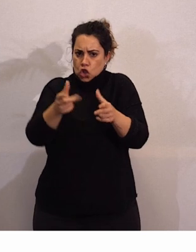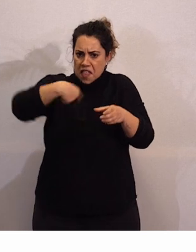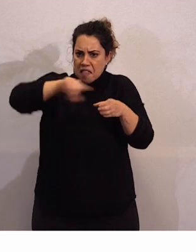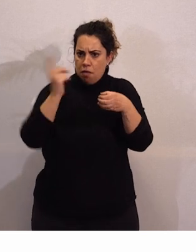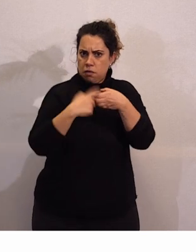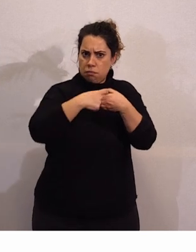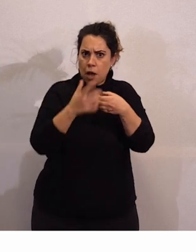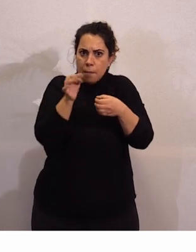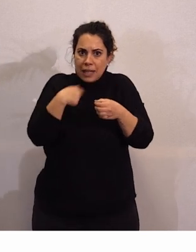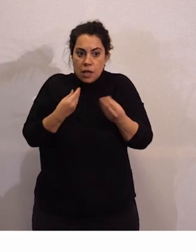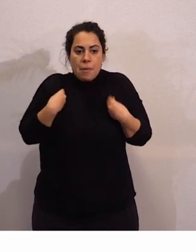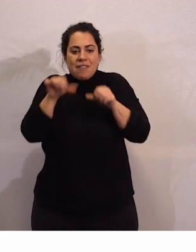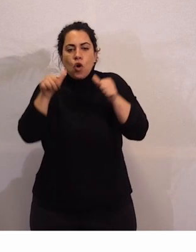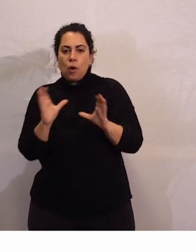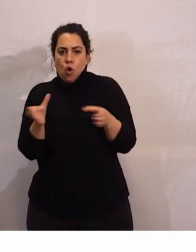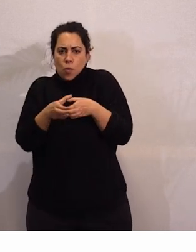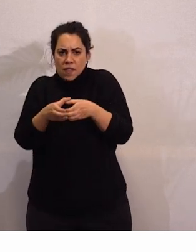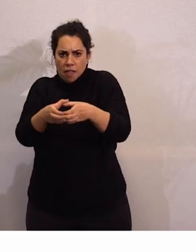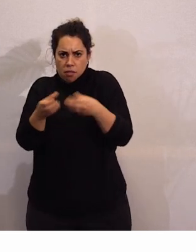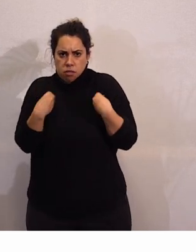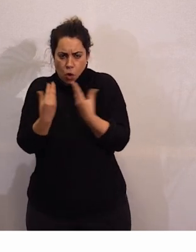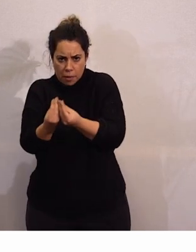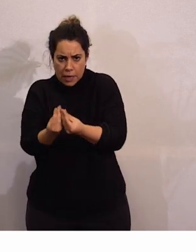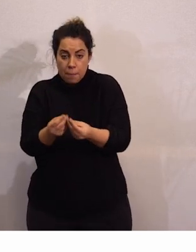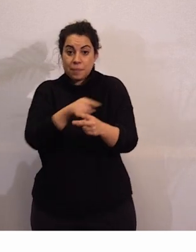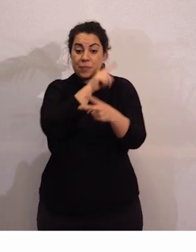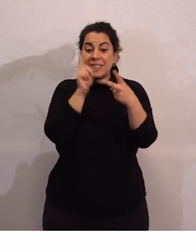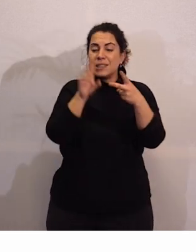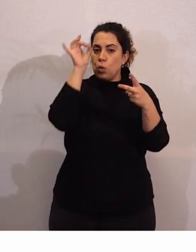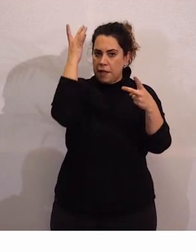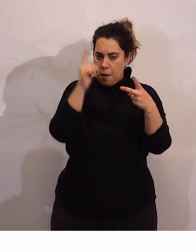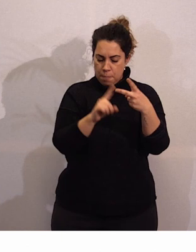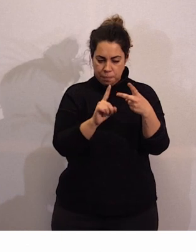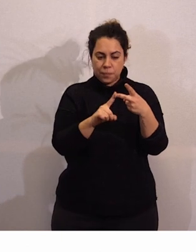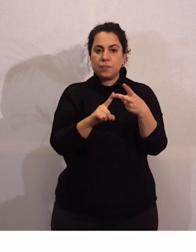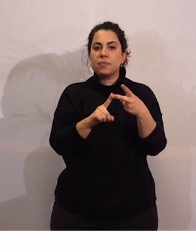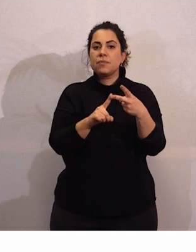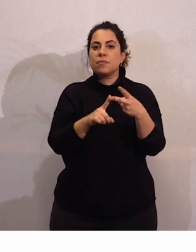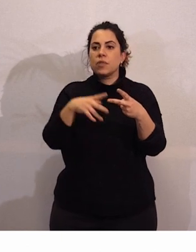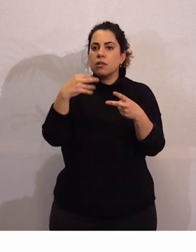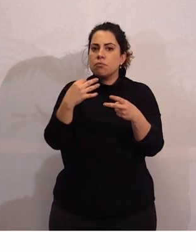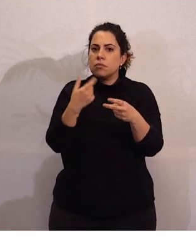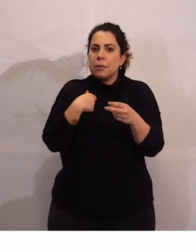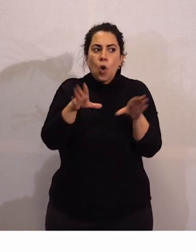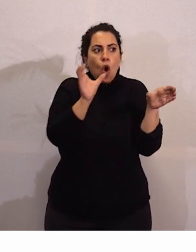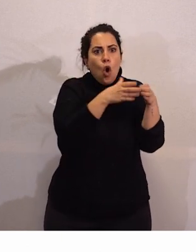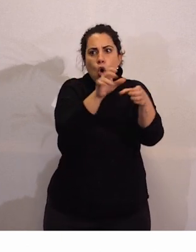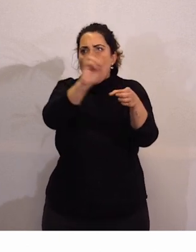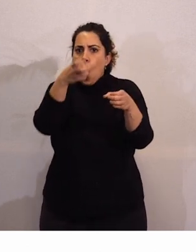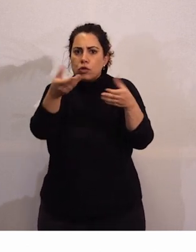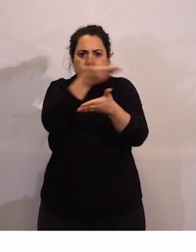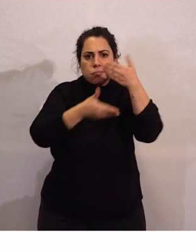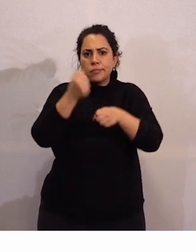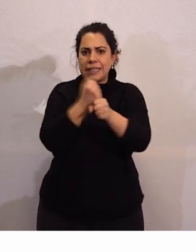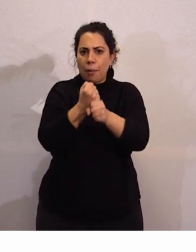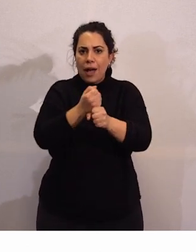vivamos en comunidad. La segunda idea es trabajar con otros grupos, colectivos